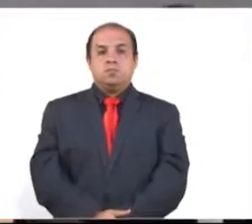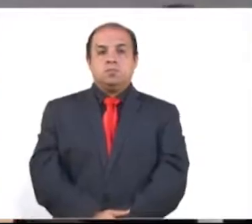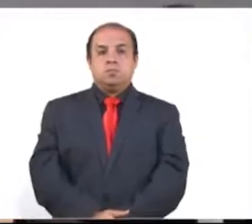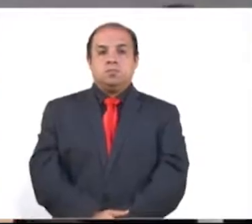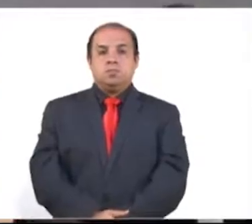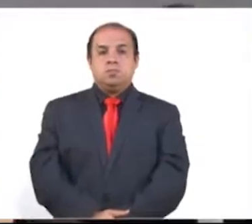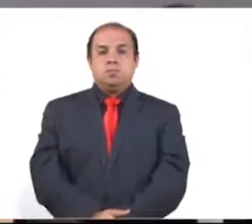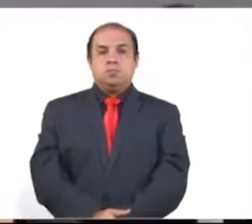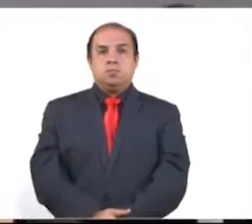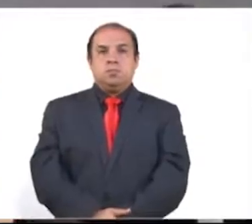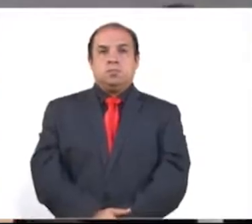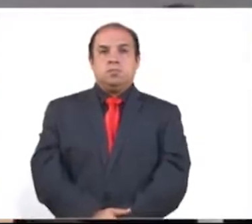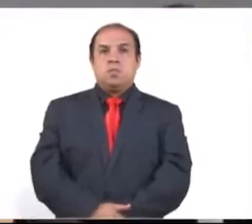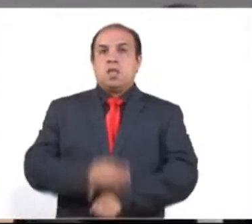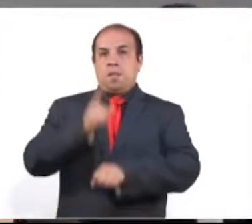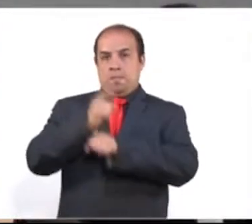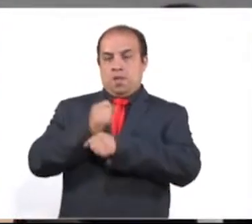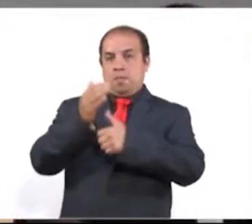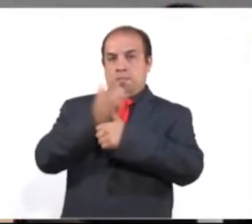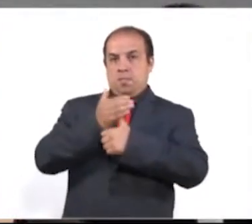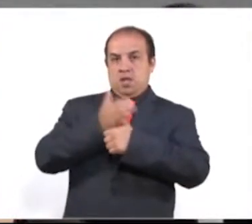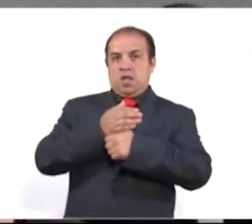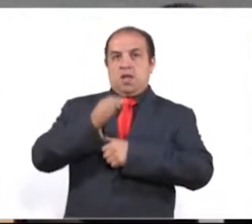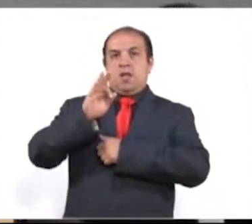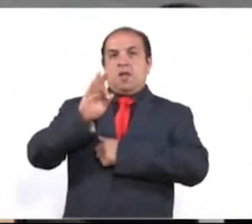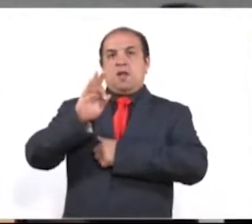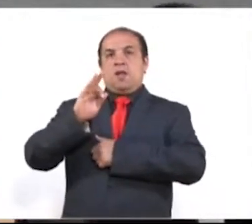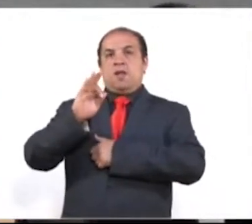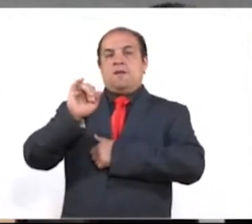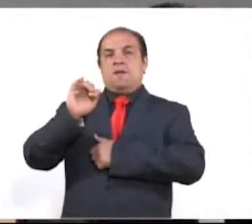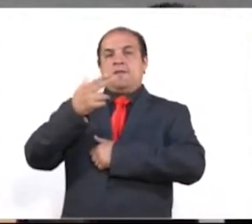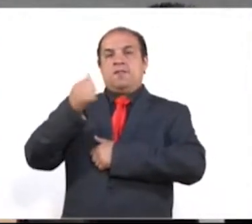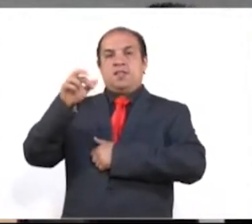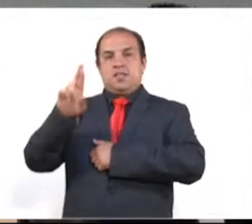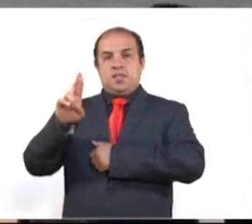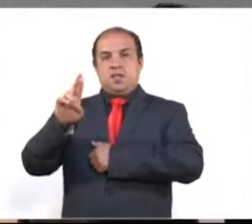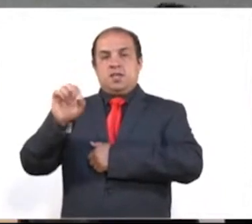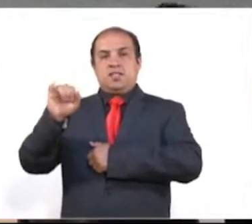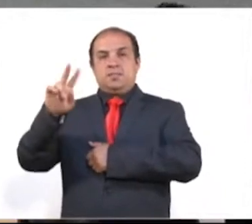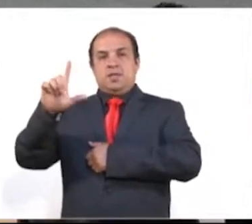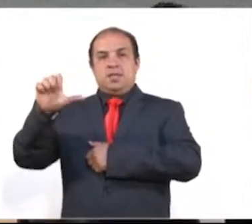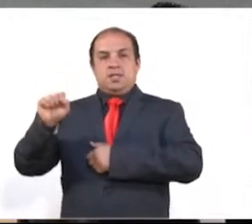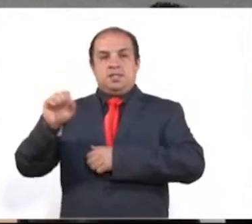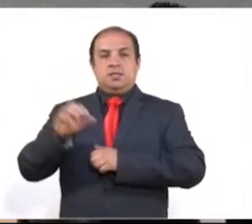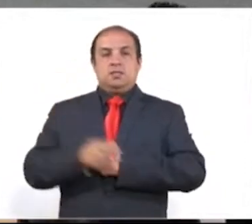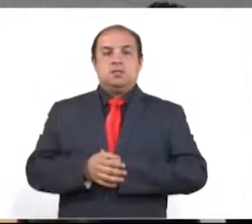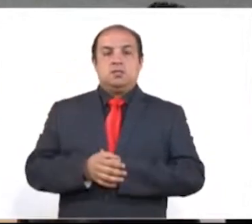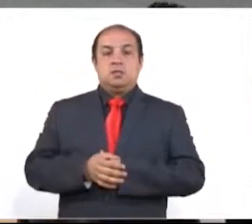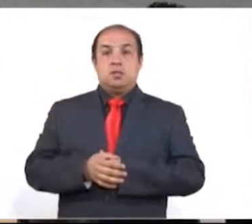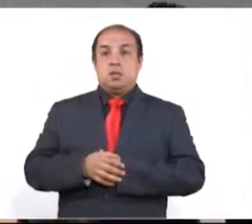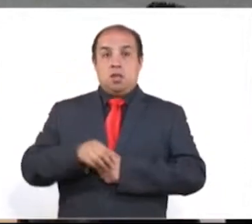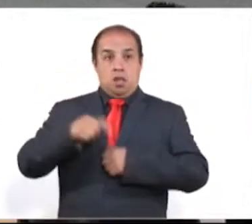El primero en un bar, Fisher's, Nápoles. Él asiste a su velorio. de ahí fuimos